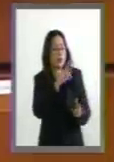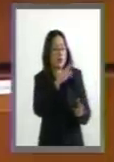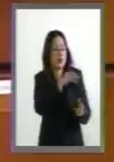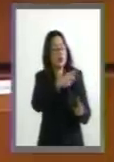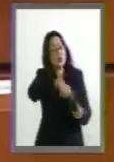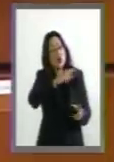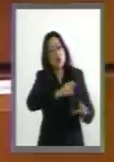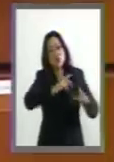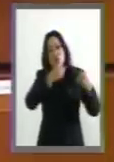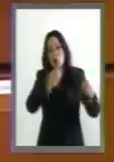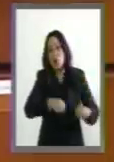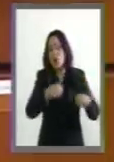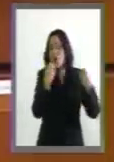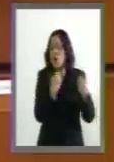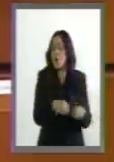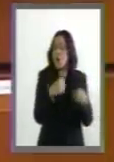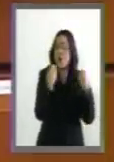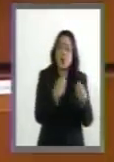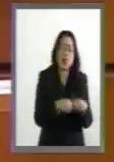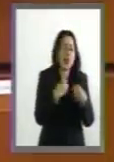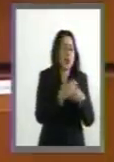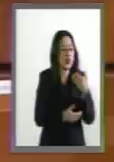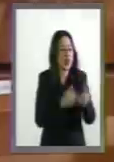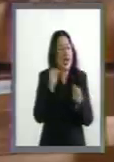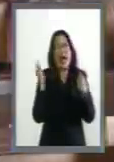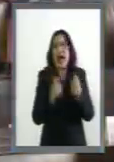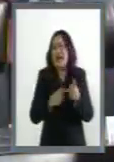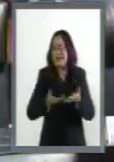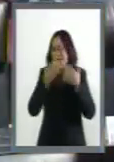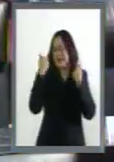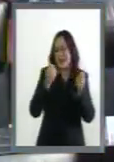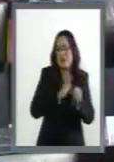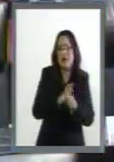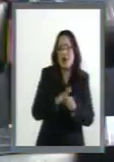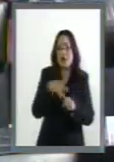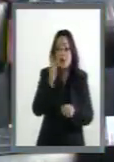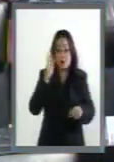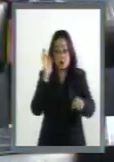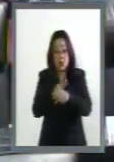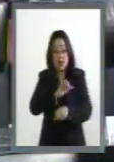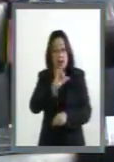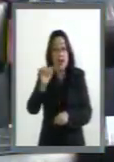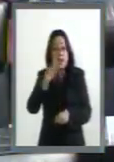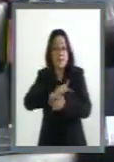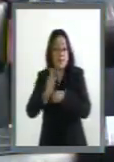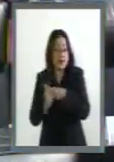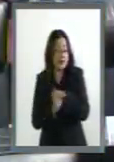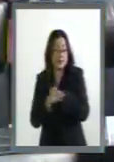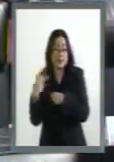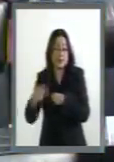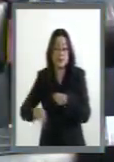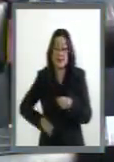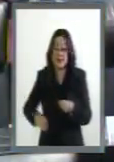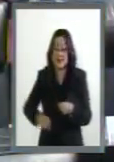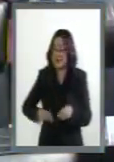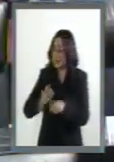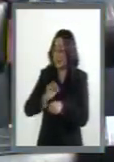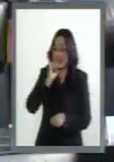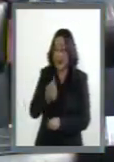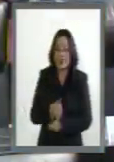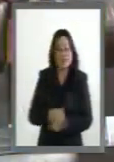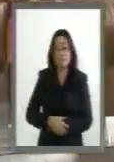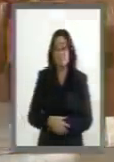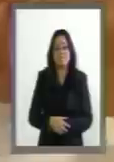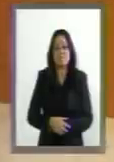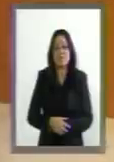ocupados en lo que sea, menos en la defensa de los intereses nacionales. Militarizar